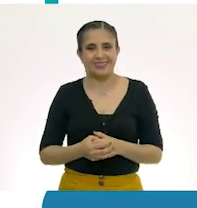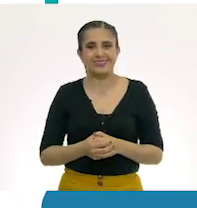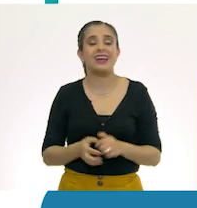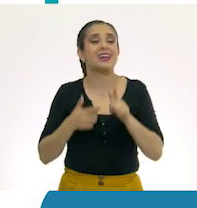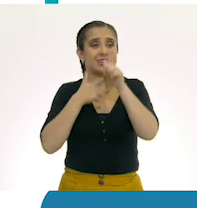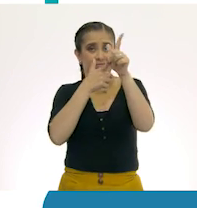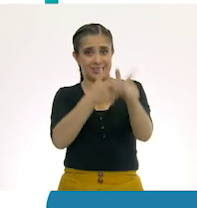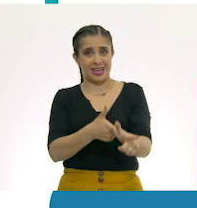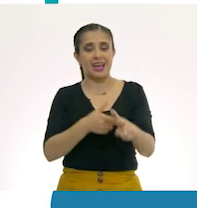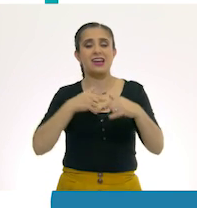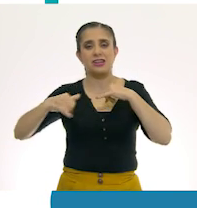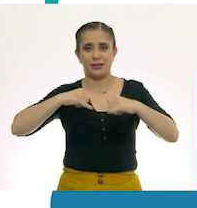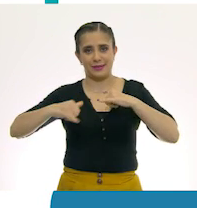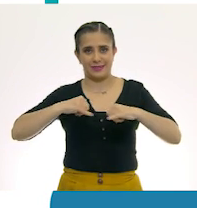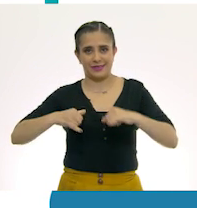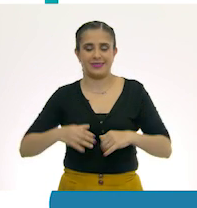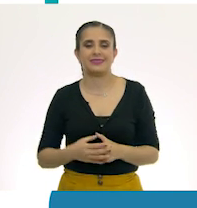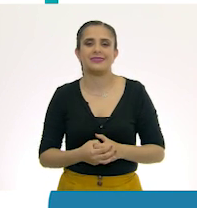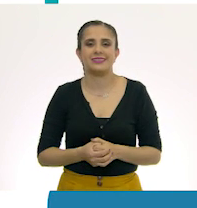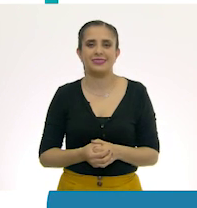A continuación, geografía.